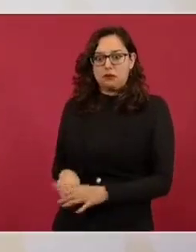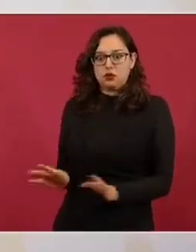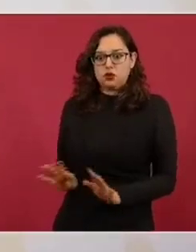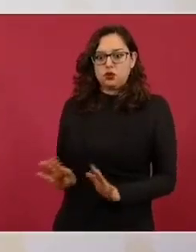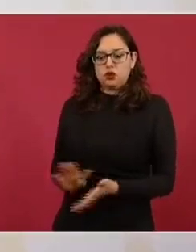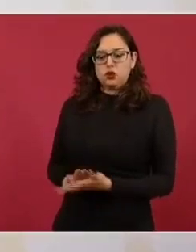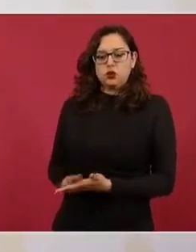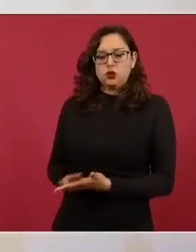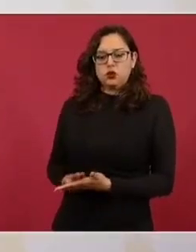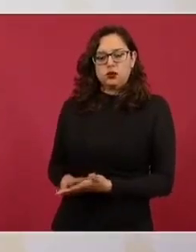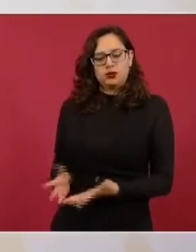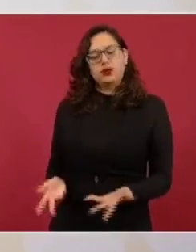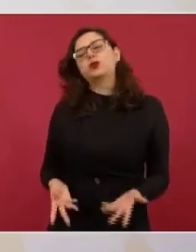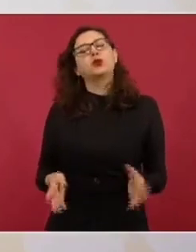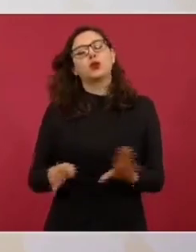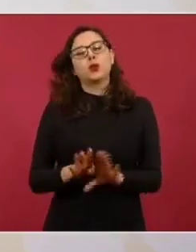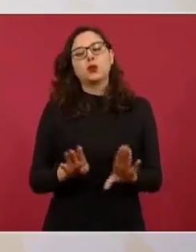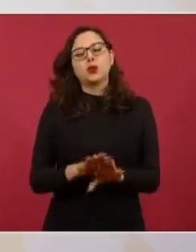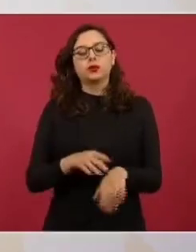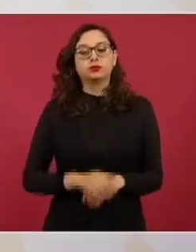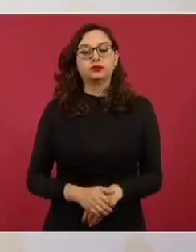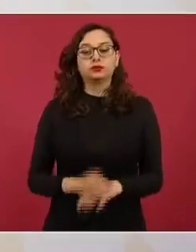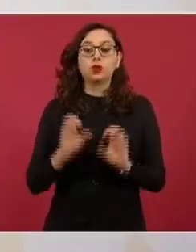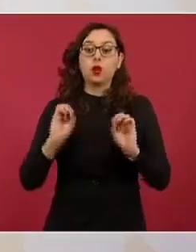O lo de Ayotzinapa.